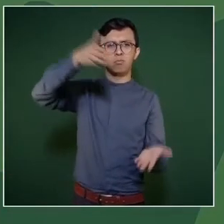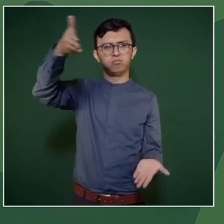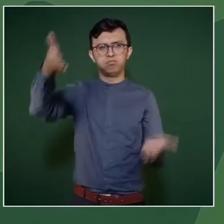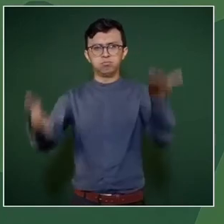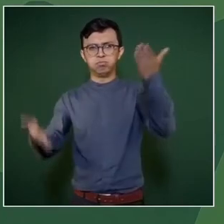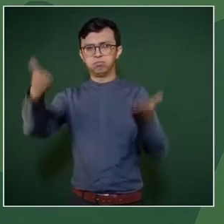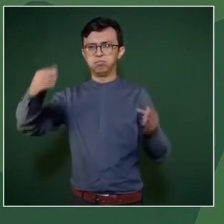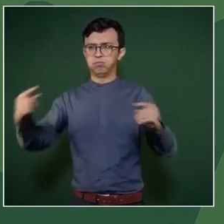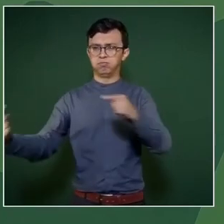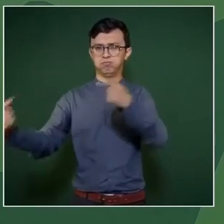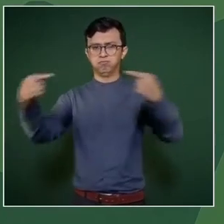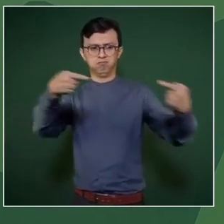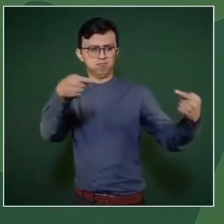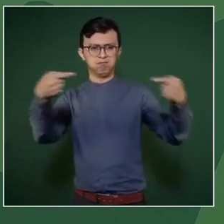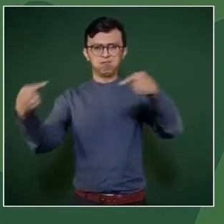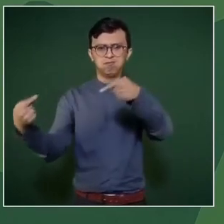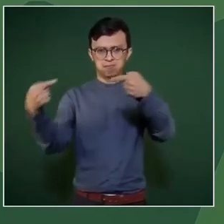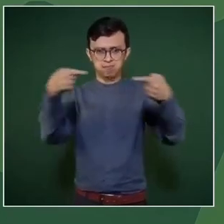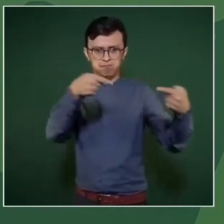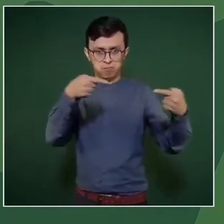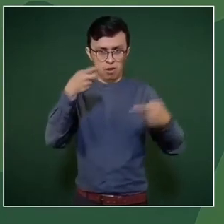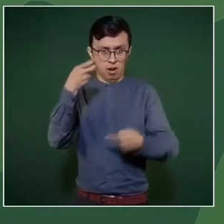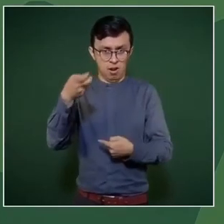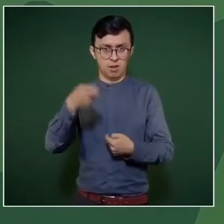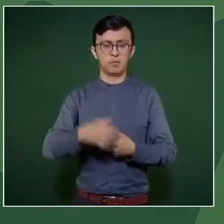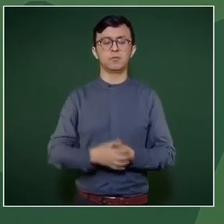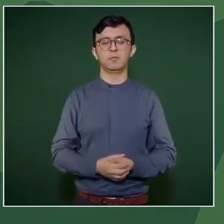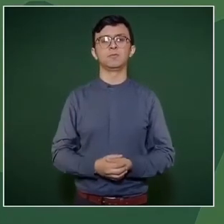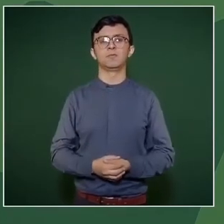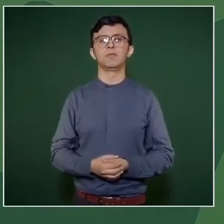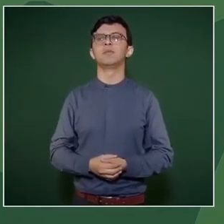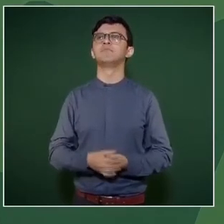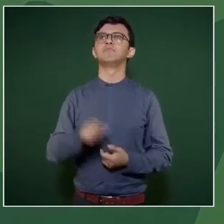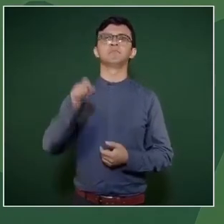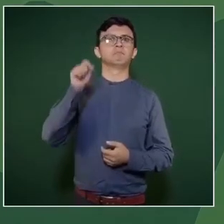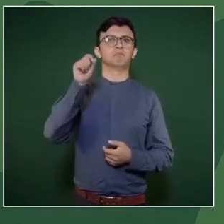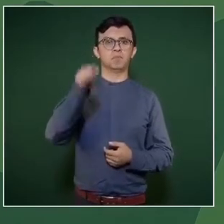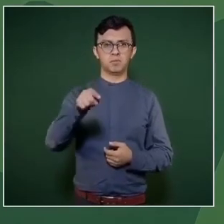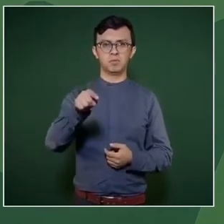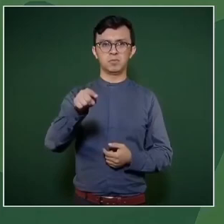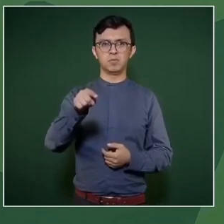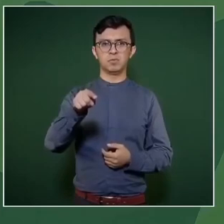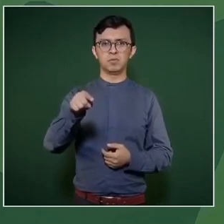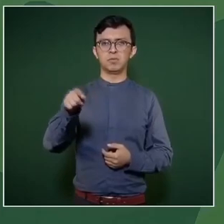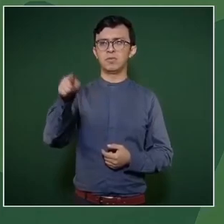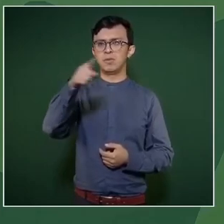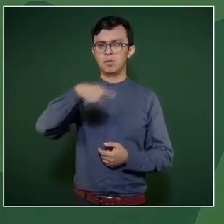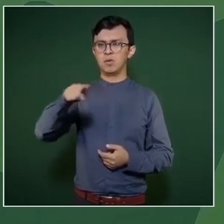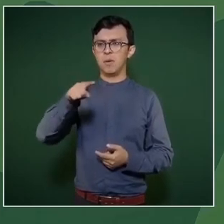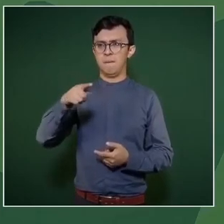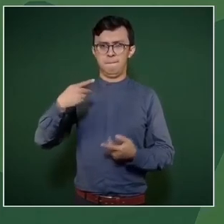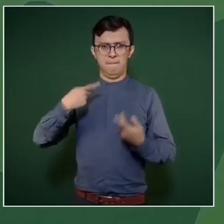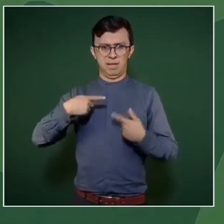es oposición, es derecho a disentir,